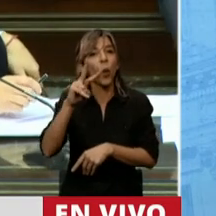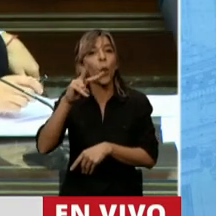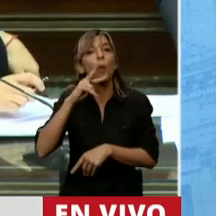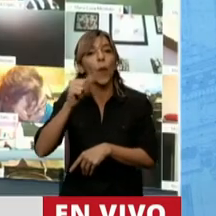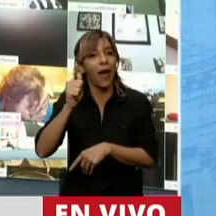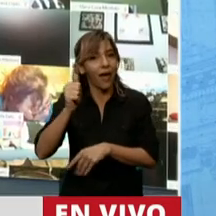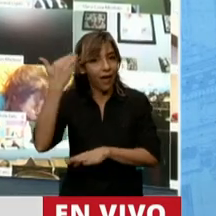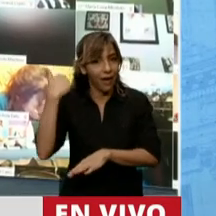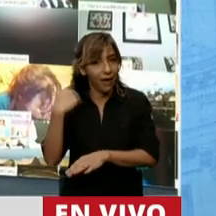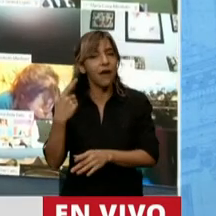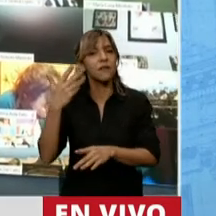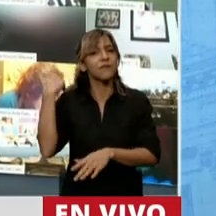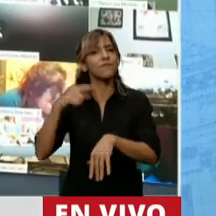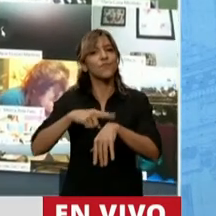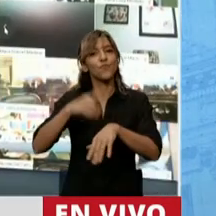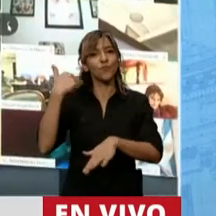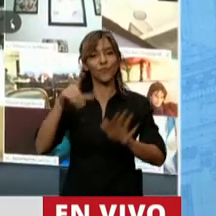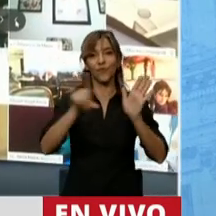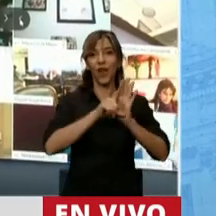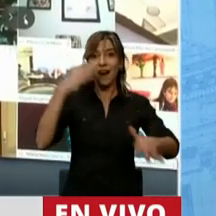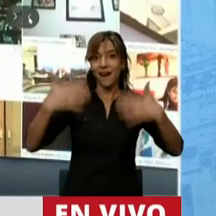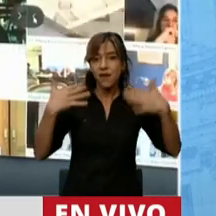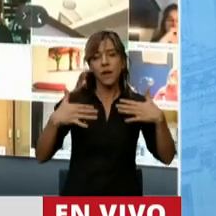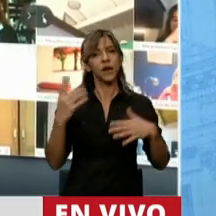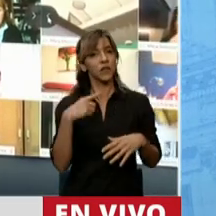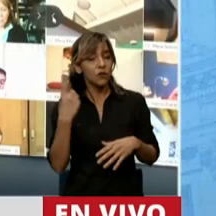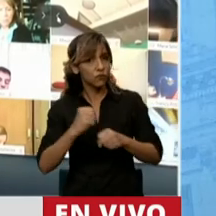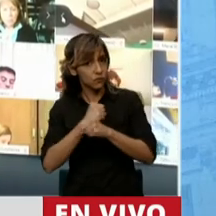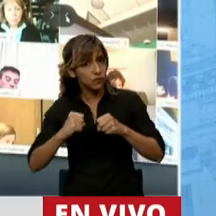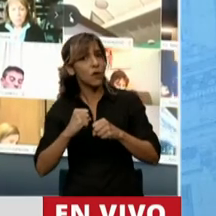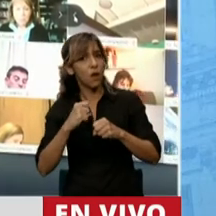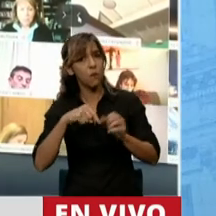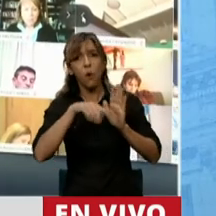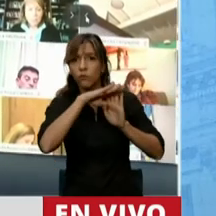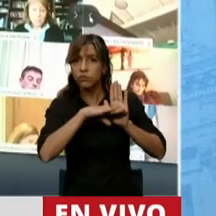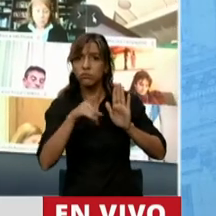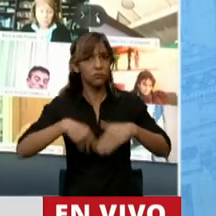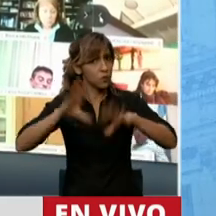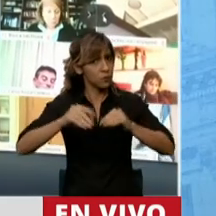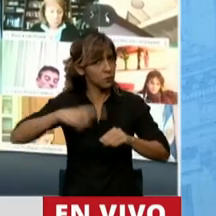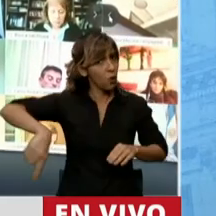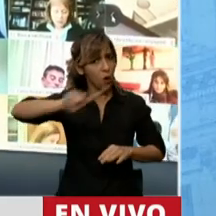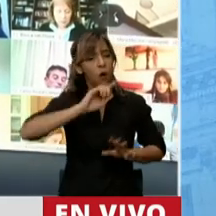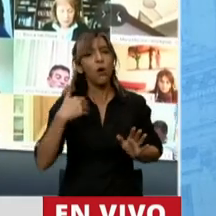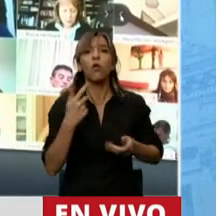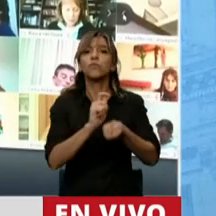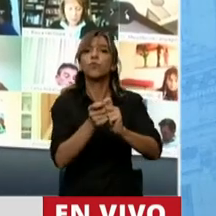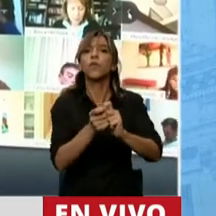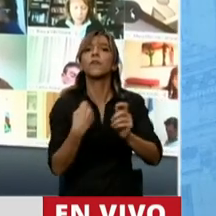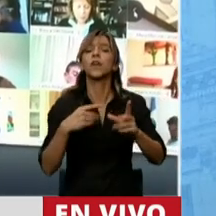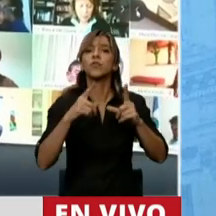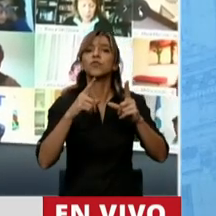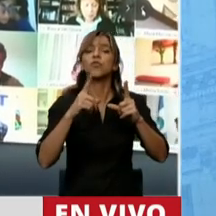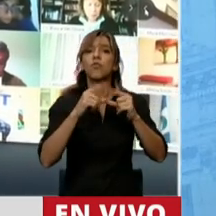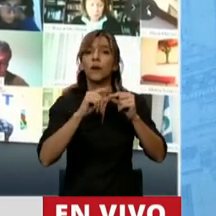emergencia, hemos aprobado, señor Jefe de Gabinete, acá en este Congreso, por unanimidad, la modificación del artículo